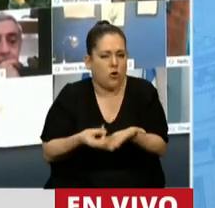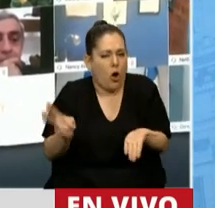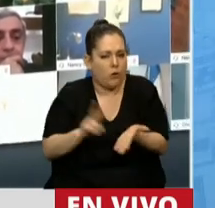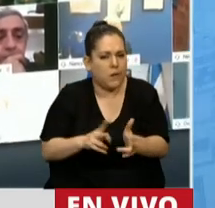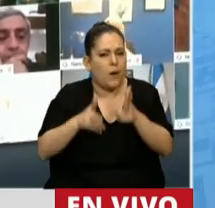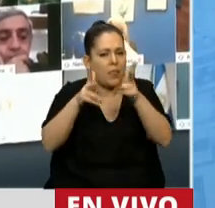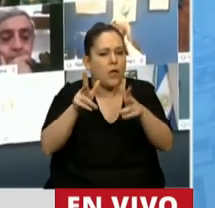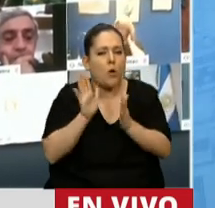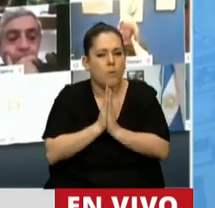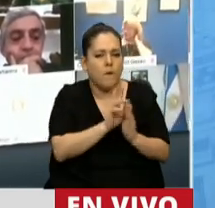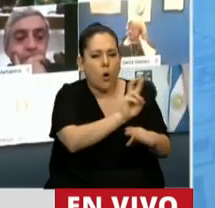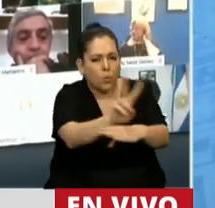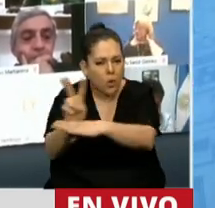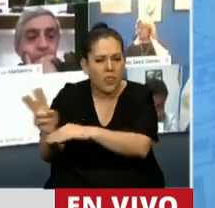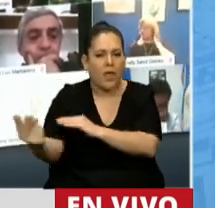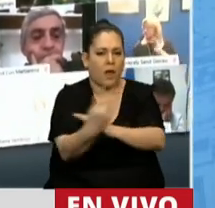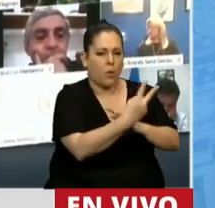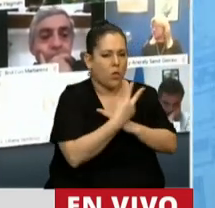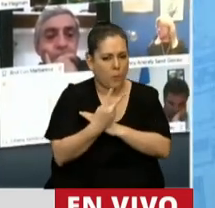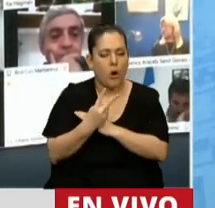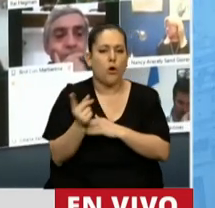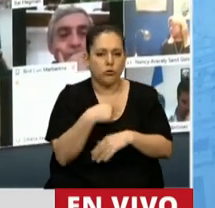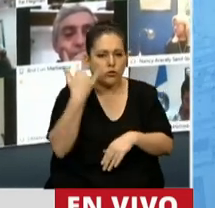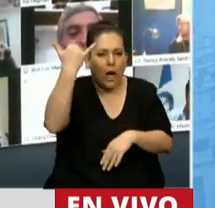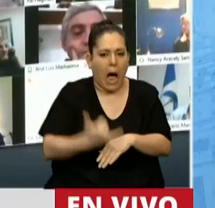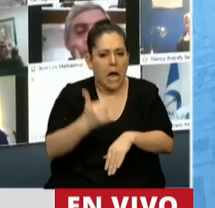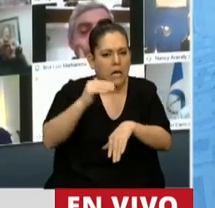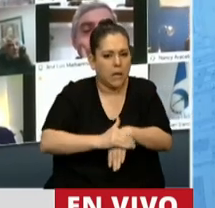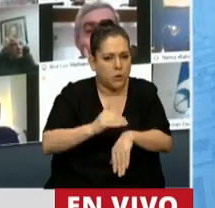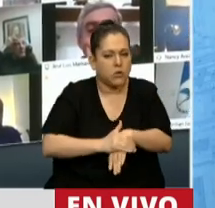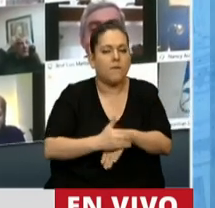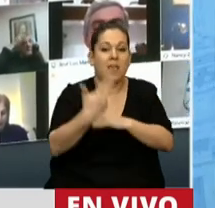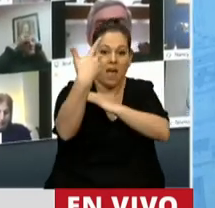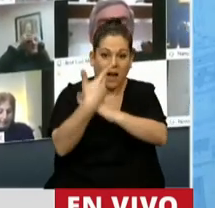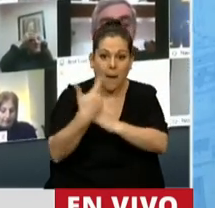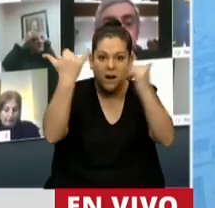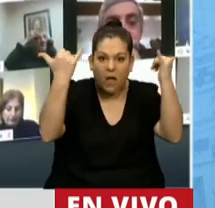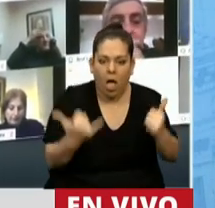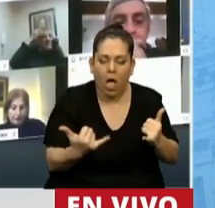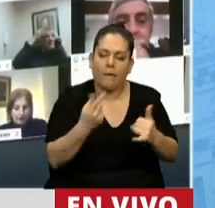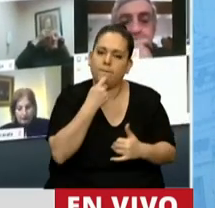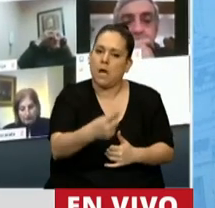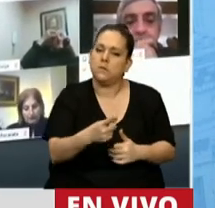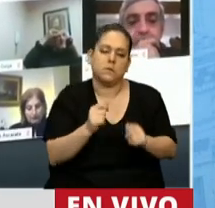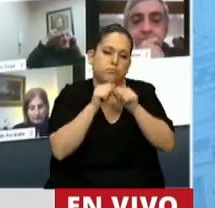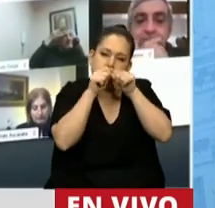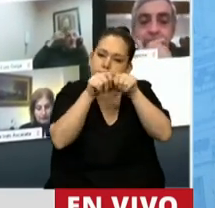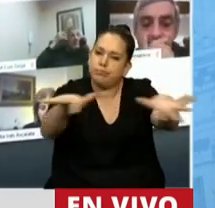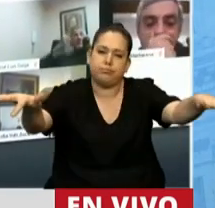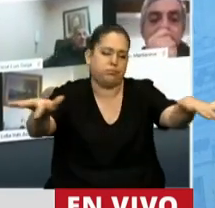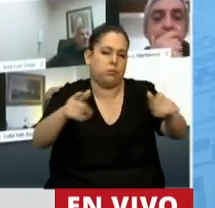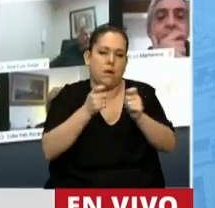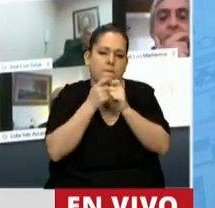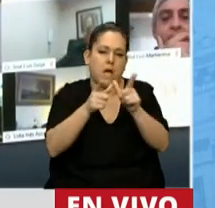esto, cuidémonos y nosotros que tenemos responsabilidad y a veces tenemos una cámara por delante, seamos artífices de multiplicar el cuidado,